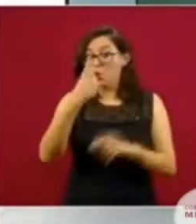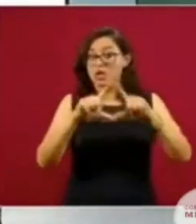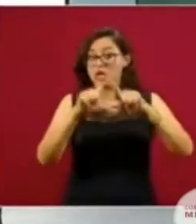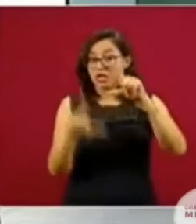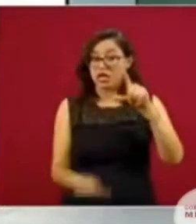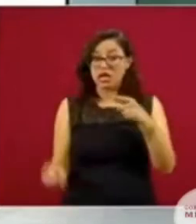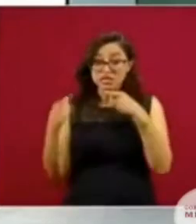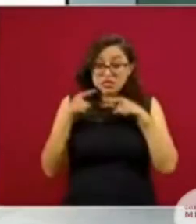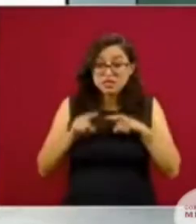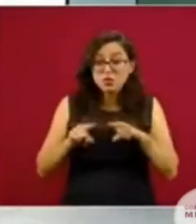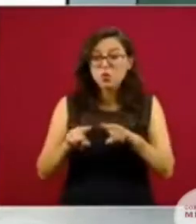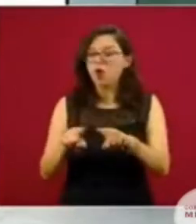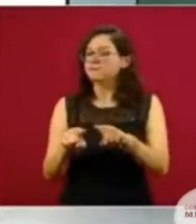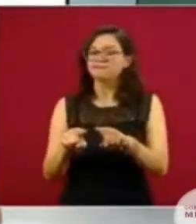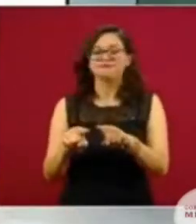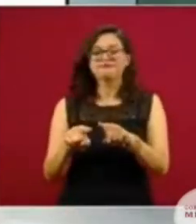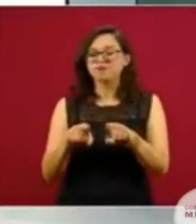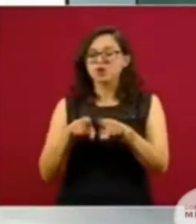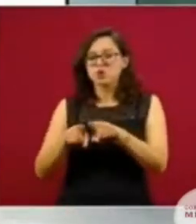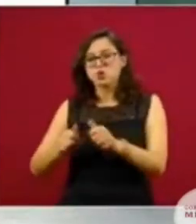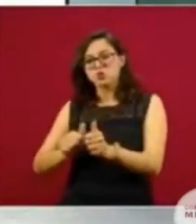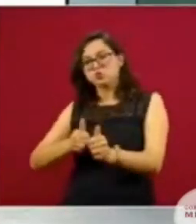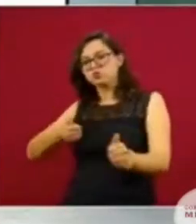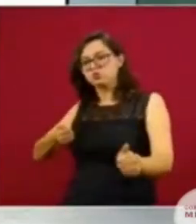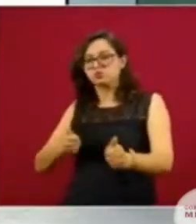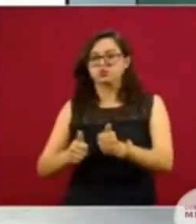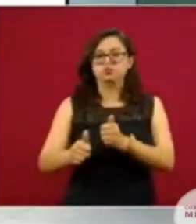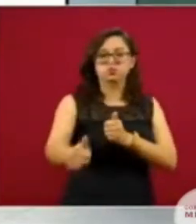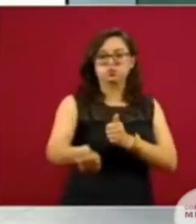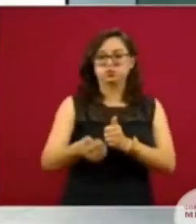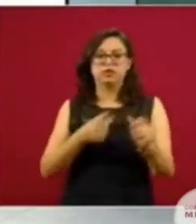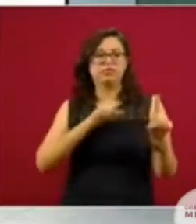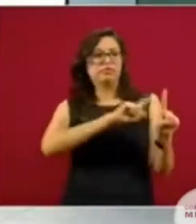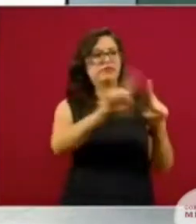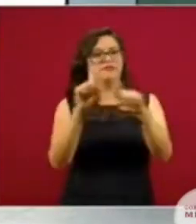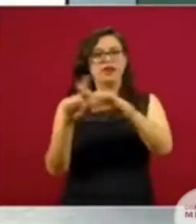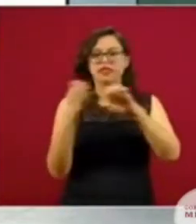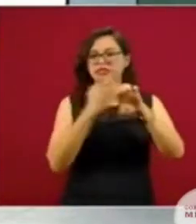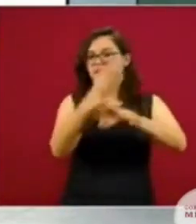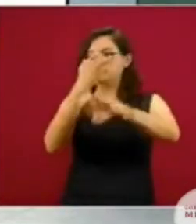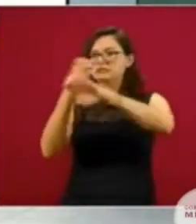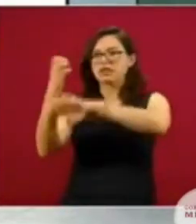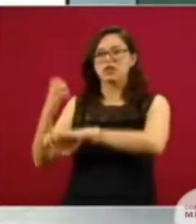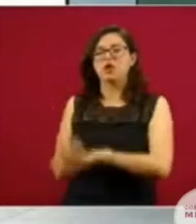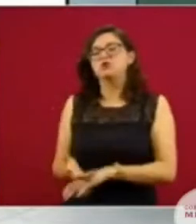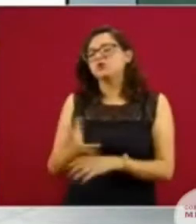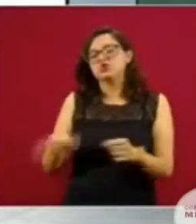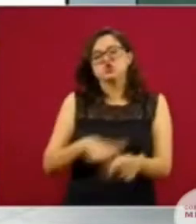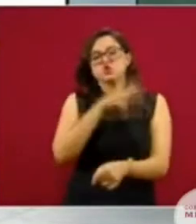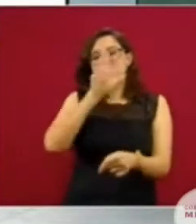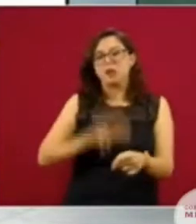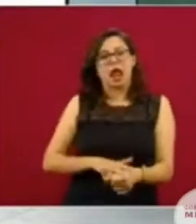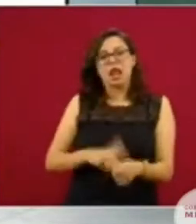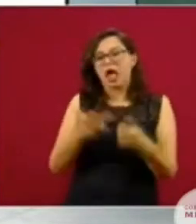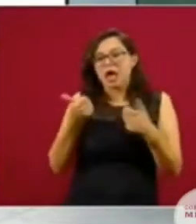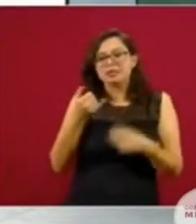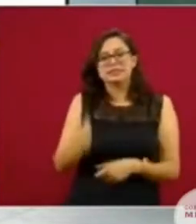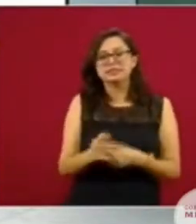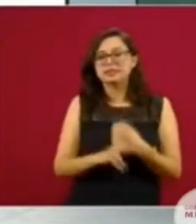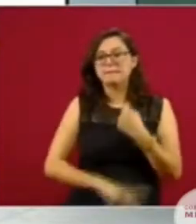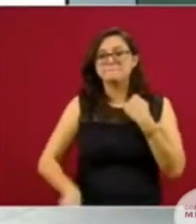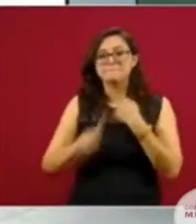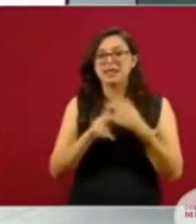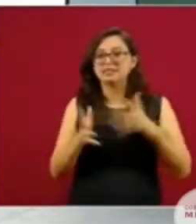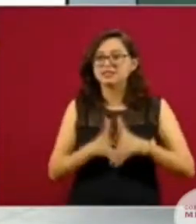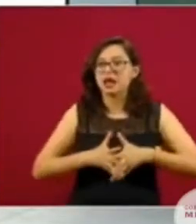sola, la epidemia se comporta en distintas velocidades e intensidades en las entidades federativas. Esto es un proceso natural que